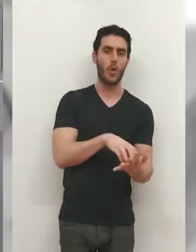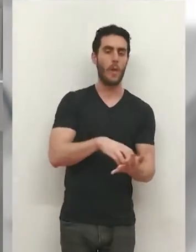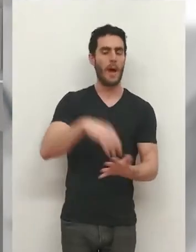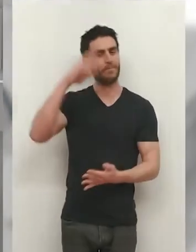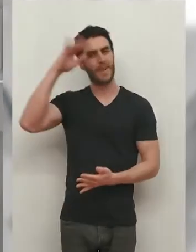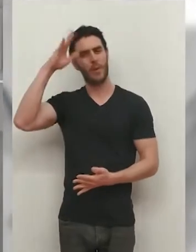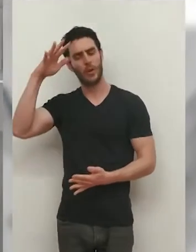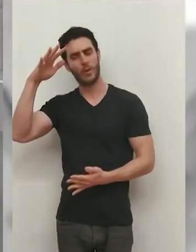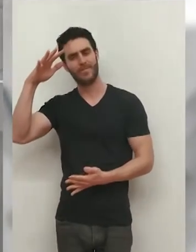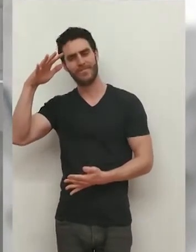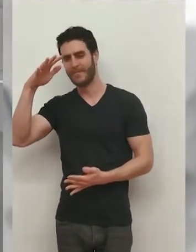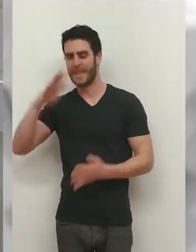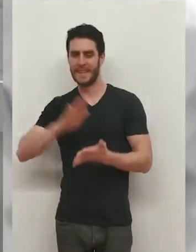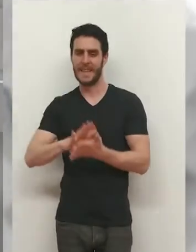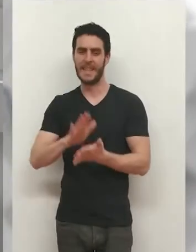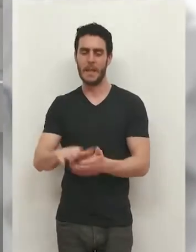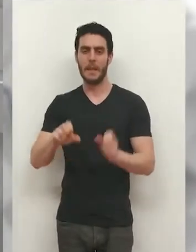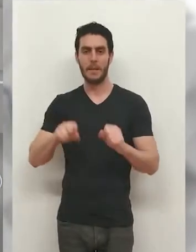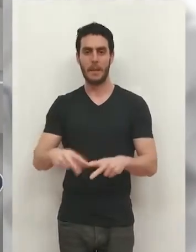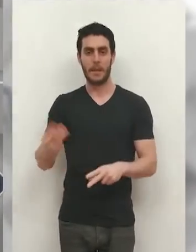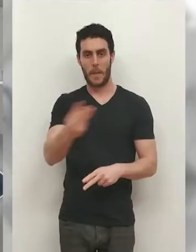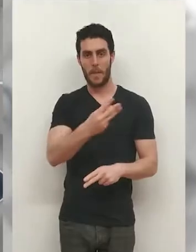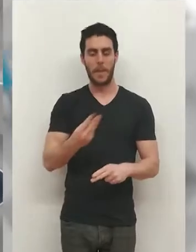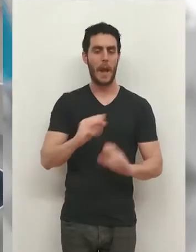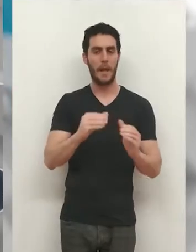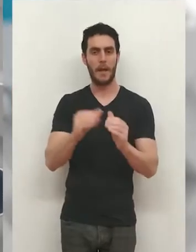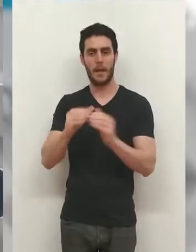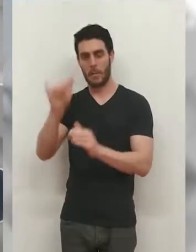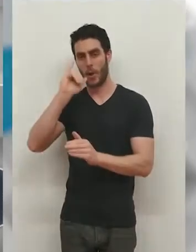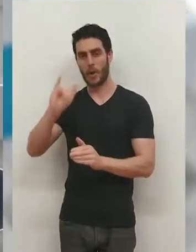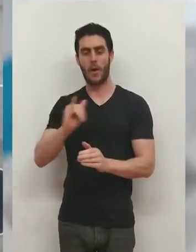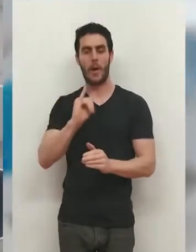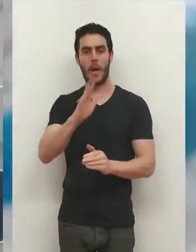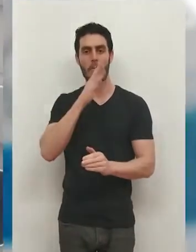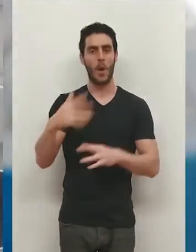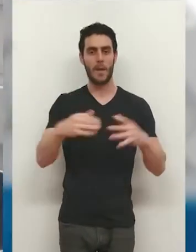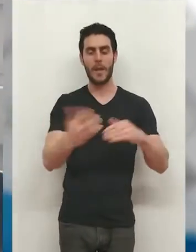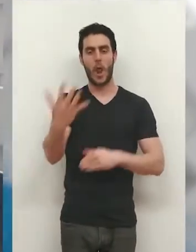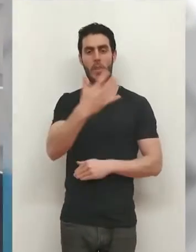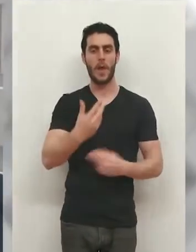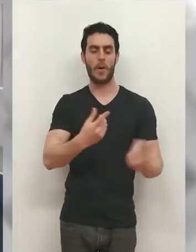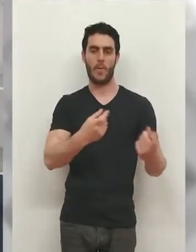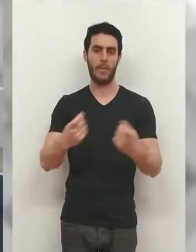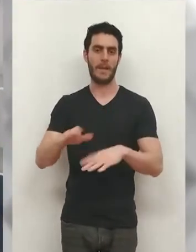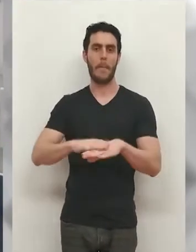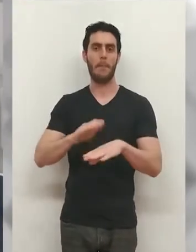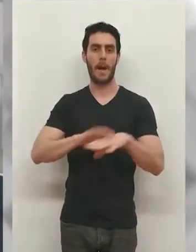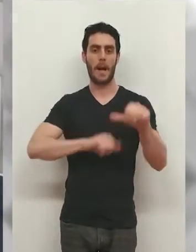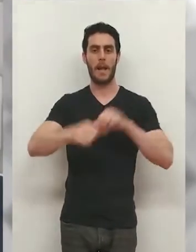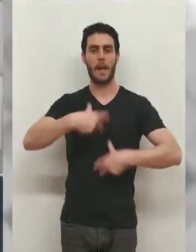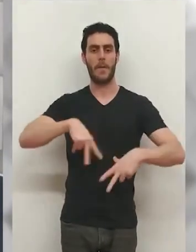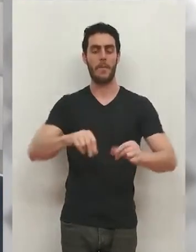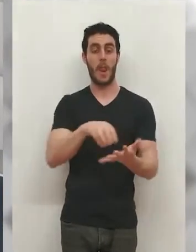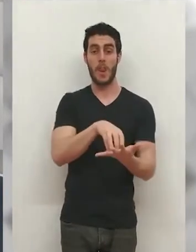Dudas, ilusión e intranquilidad es lo que reflejan nuestros tres representantes riojanos a falta de cinco jornadas para concluir la Liga en Primera